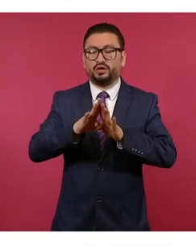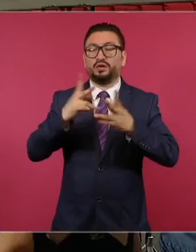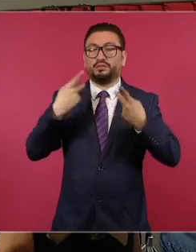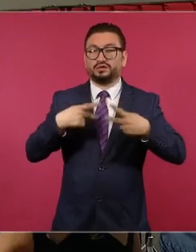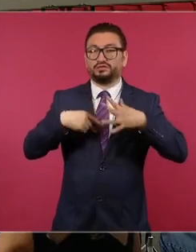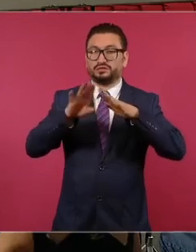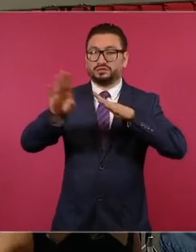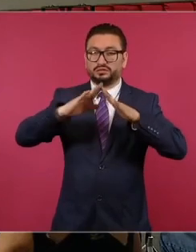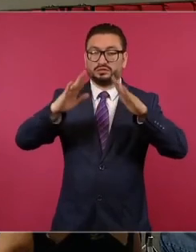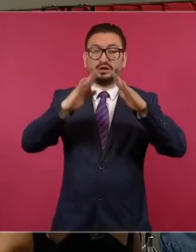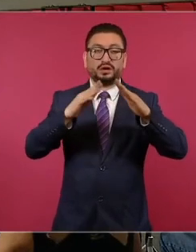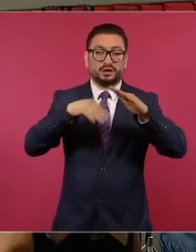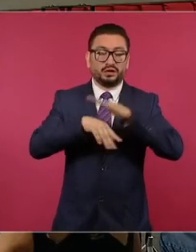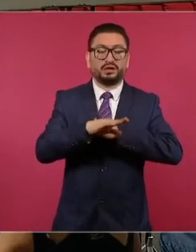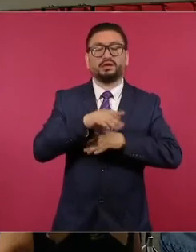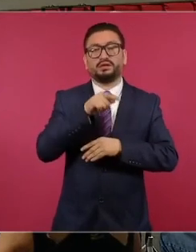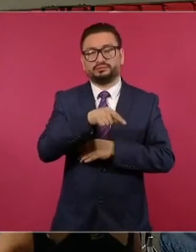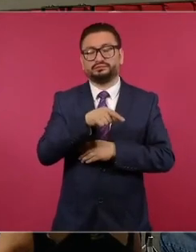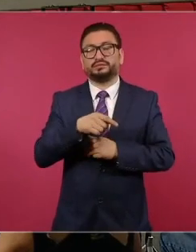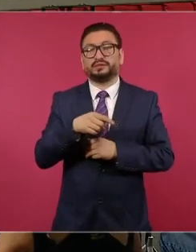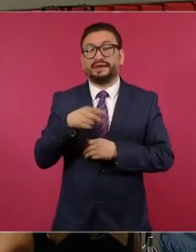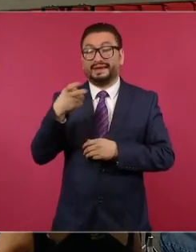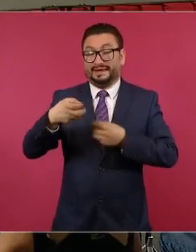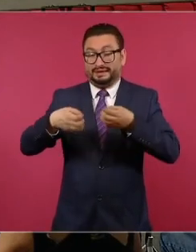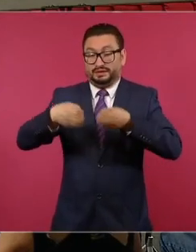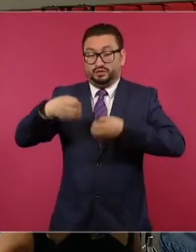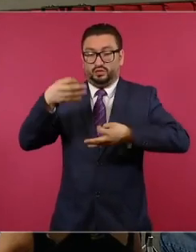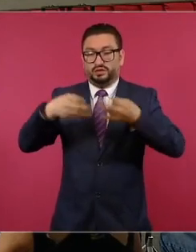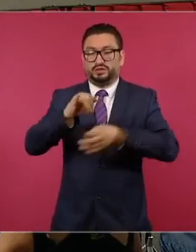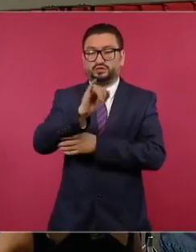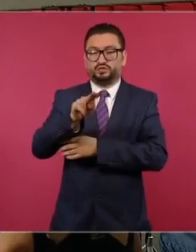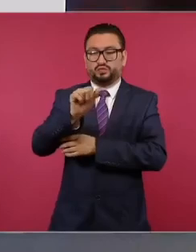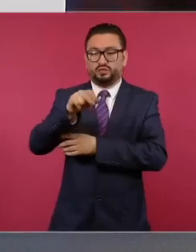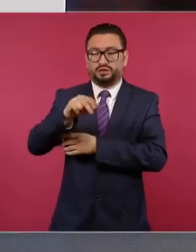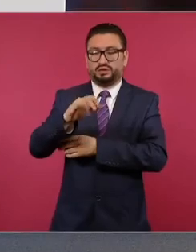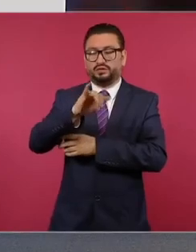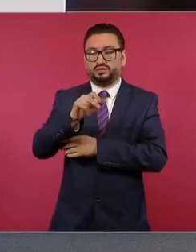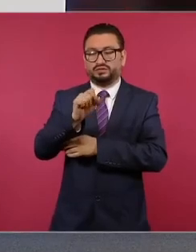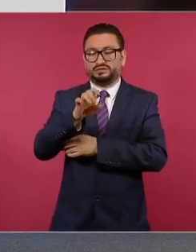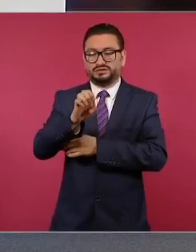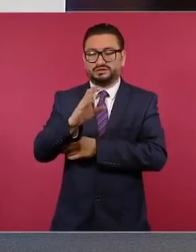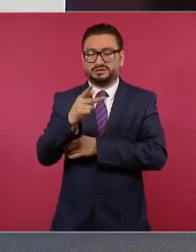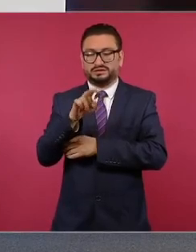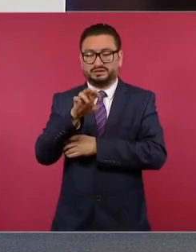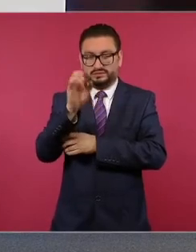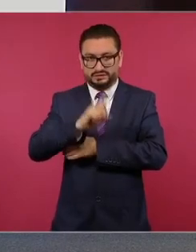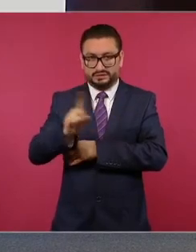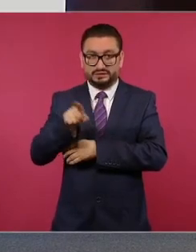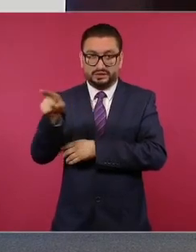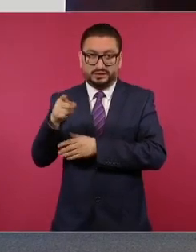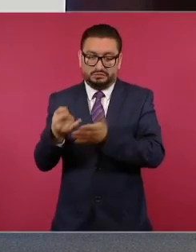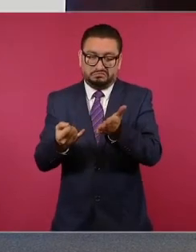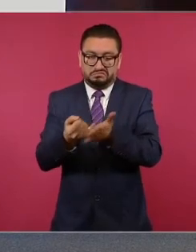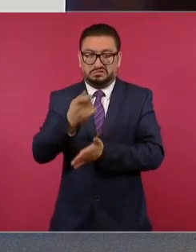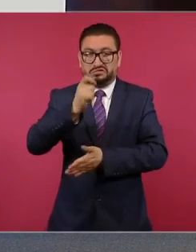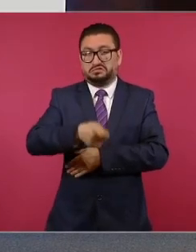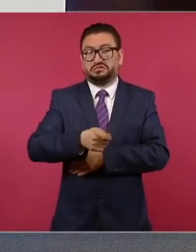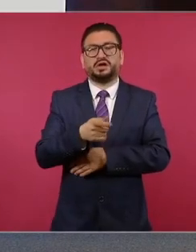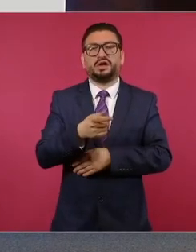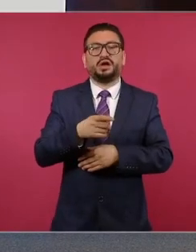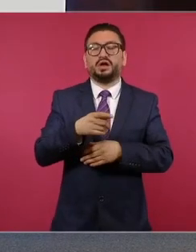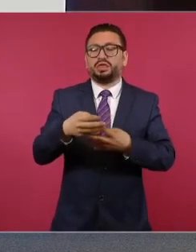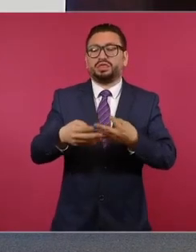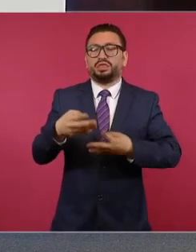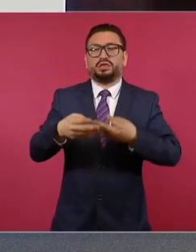migrantes. Aquí el juez Juan José Chávez Montes decretó la no vinculación a